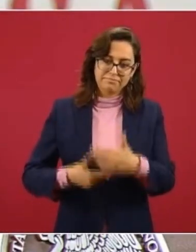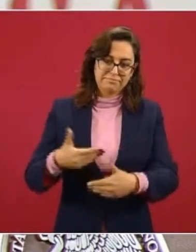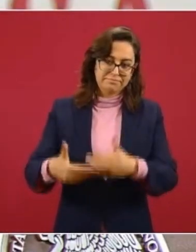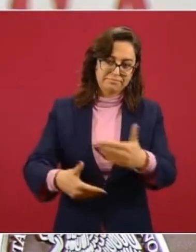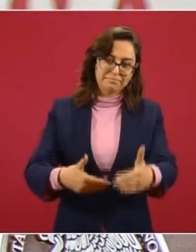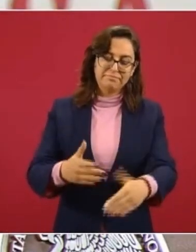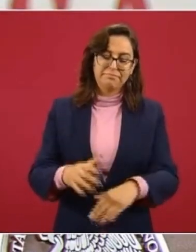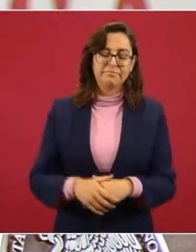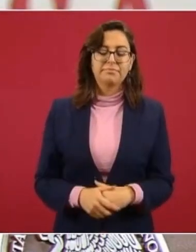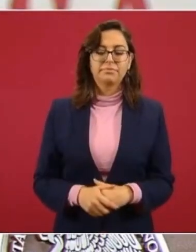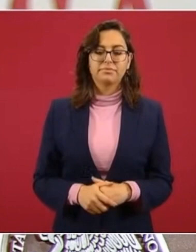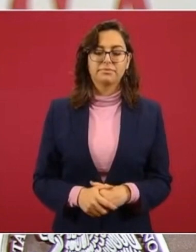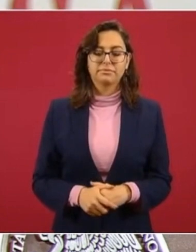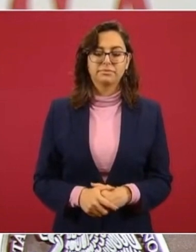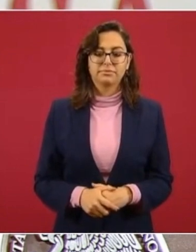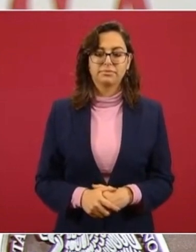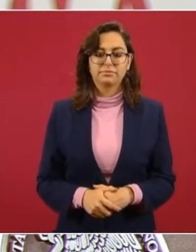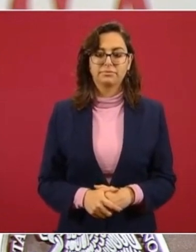sus frutos.